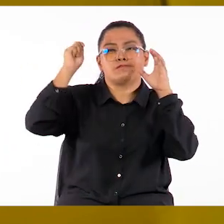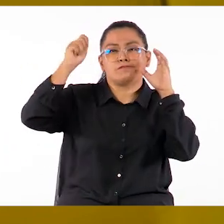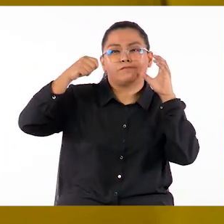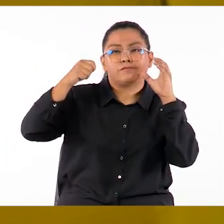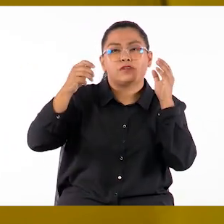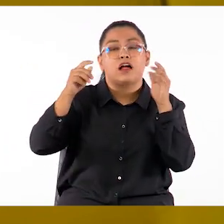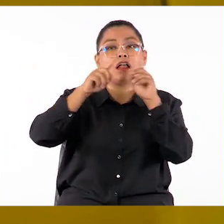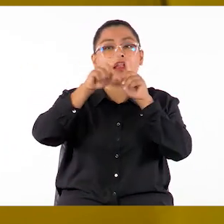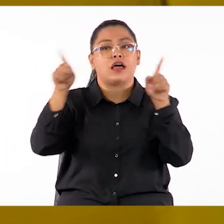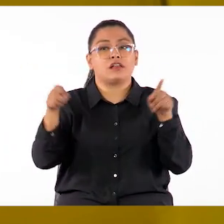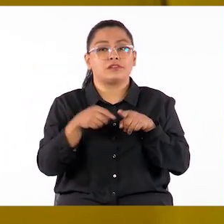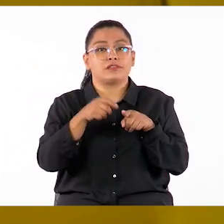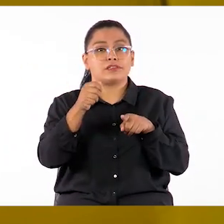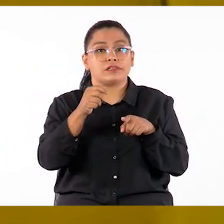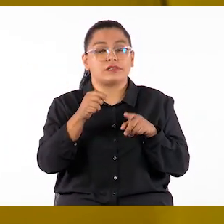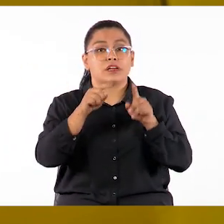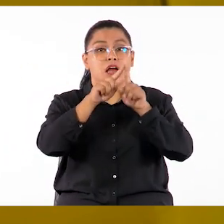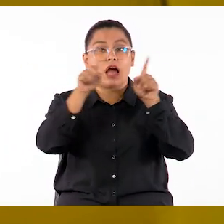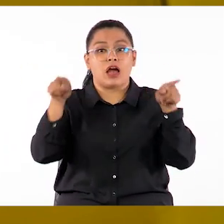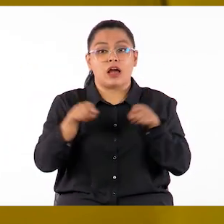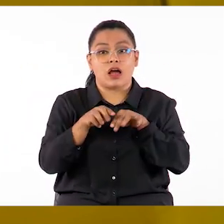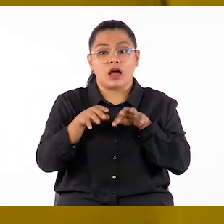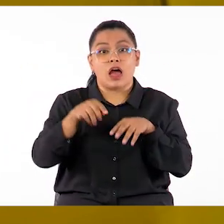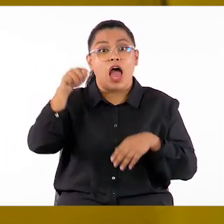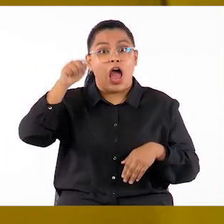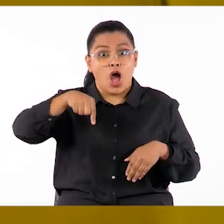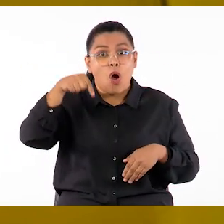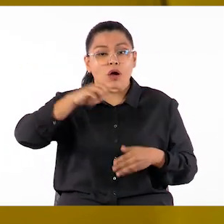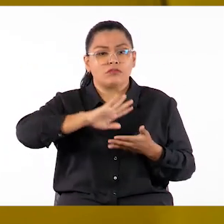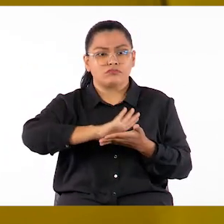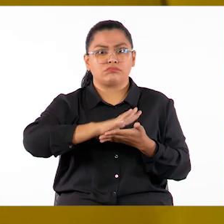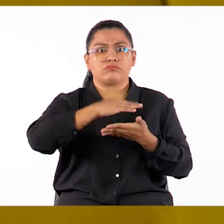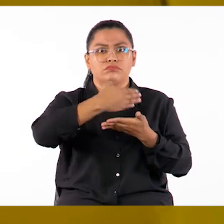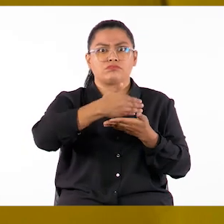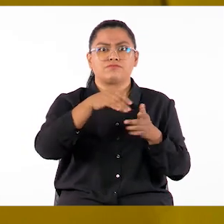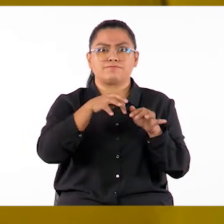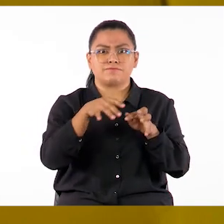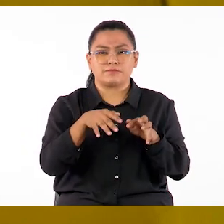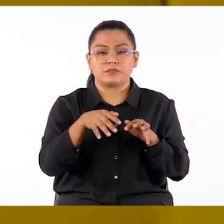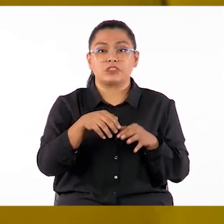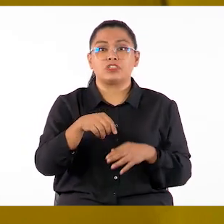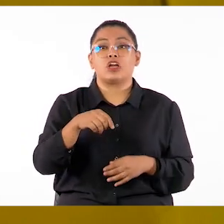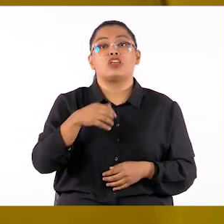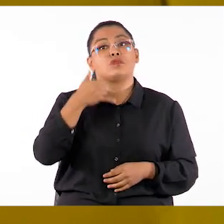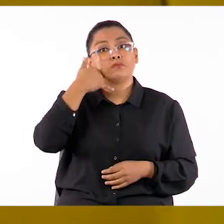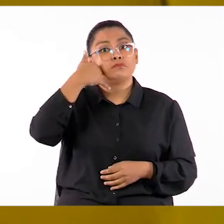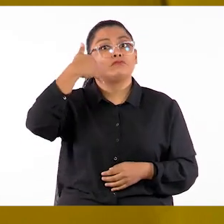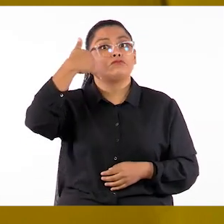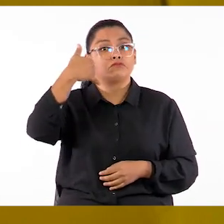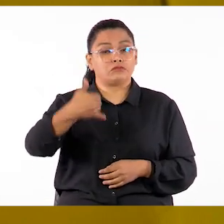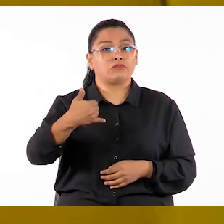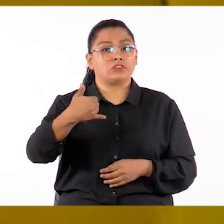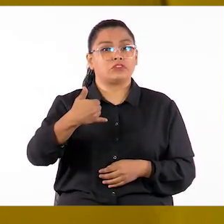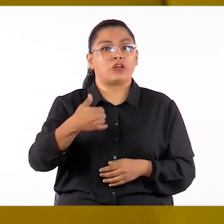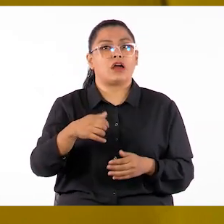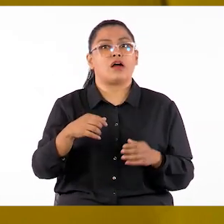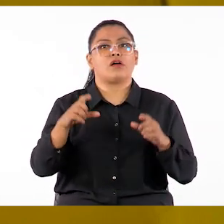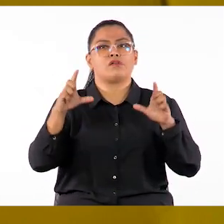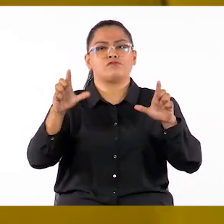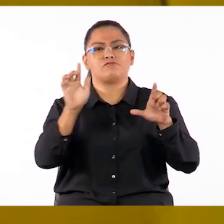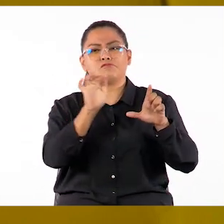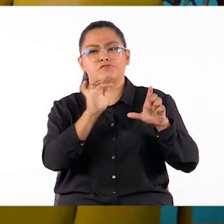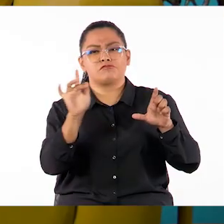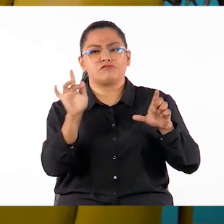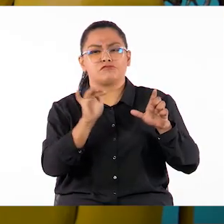las computadoras, ahora ya las laptops. ¿Y qué me dicen de los dispositivos móviles? Entre tabletas y